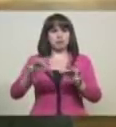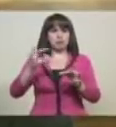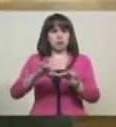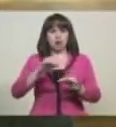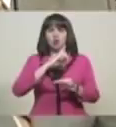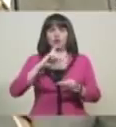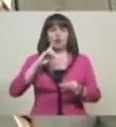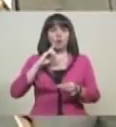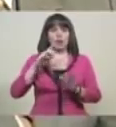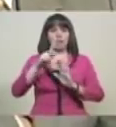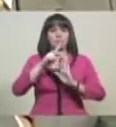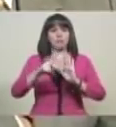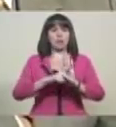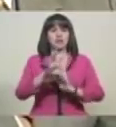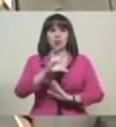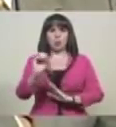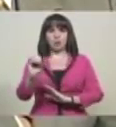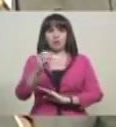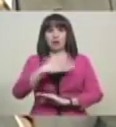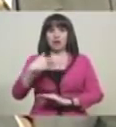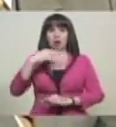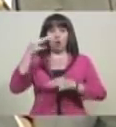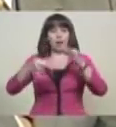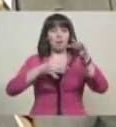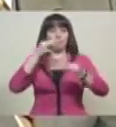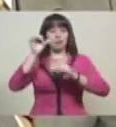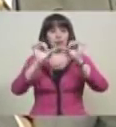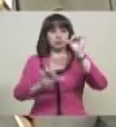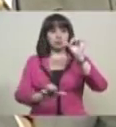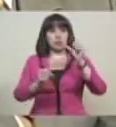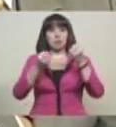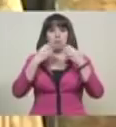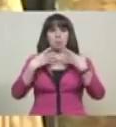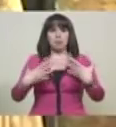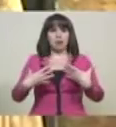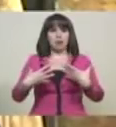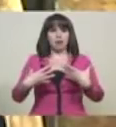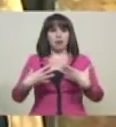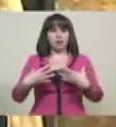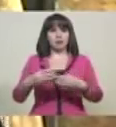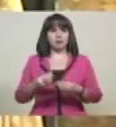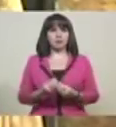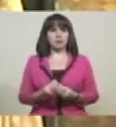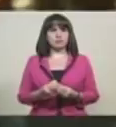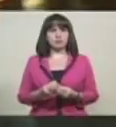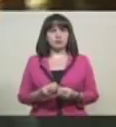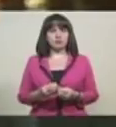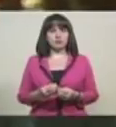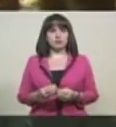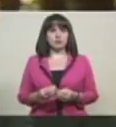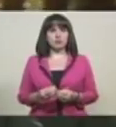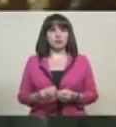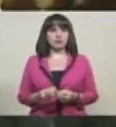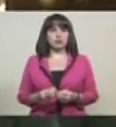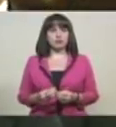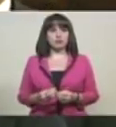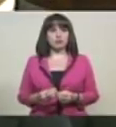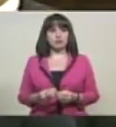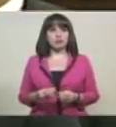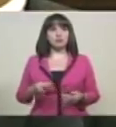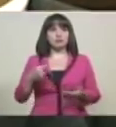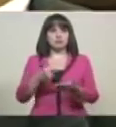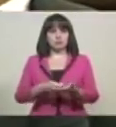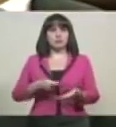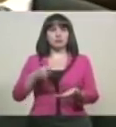Plan 50. Yo quiero que esto se lo expliquen bien al país. Compañero Tarek, Ricardo Menéndez, Astro Soteldo,